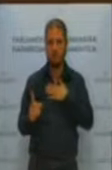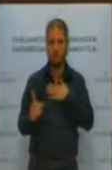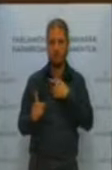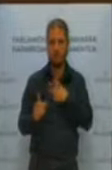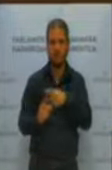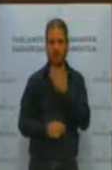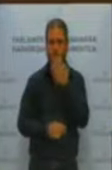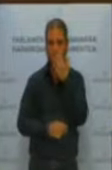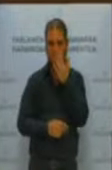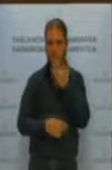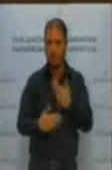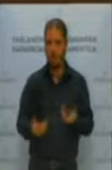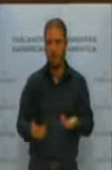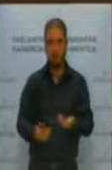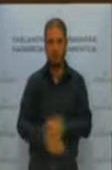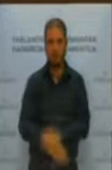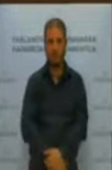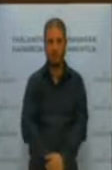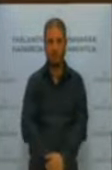el ridículo.